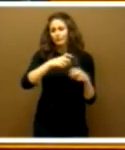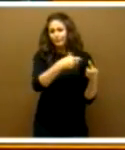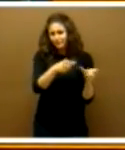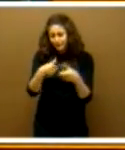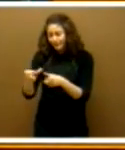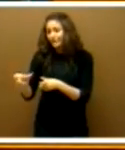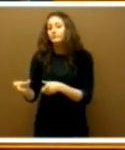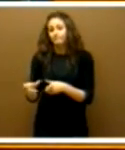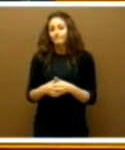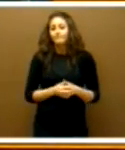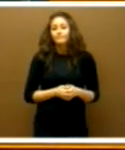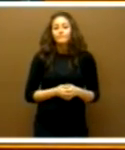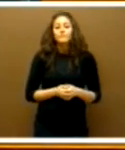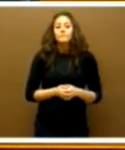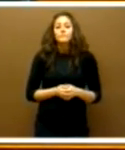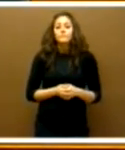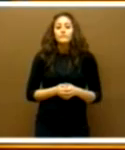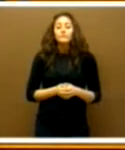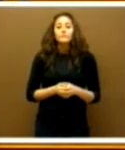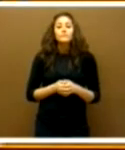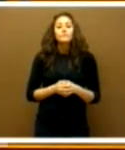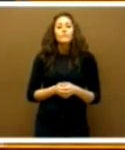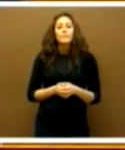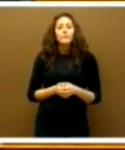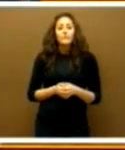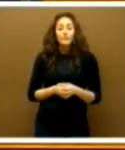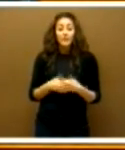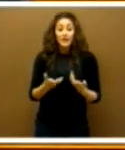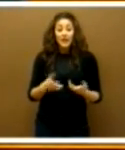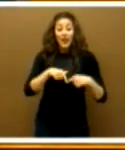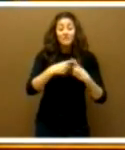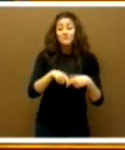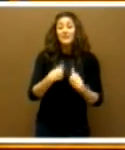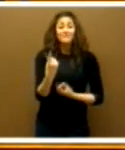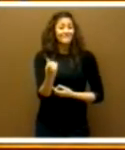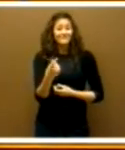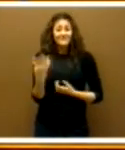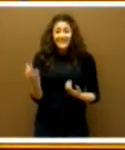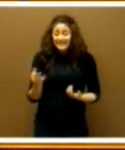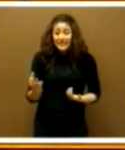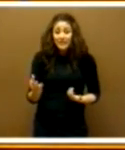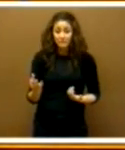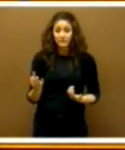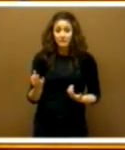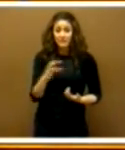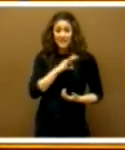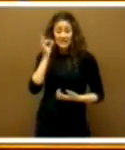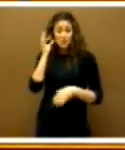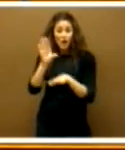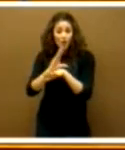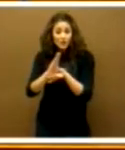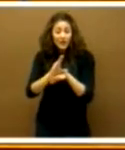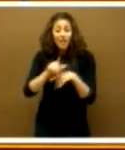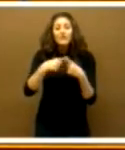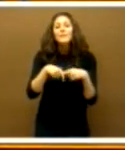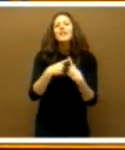qué es lo que necesita la familia, señora consejera, para poder